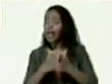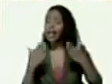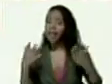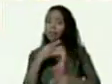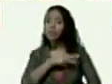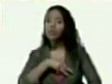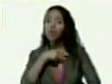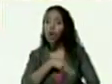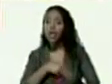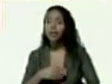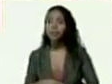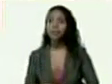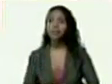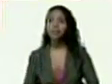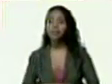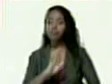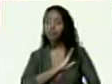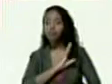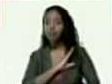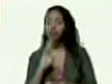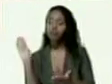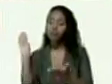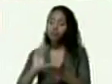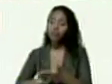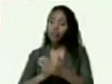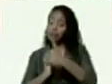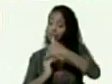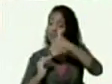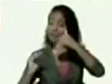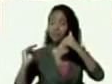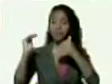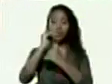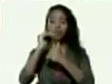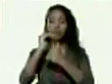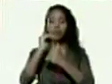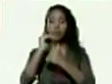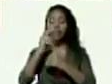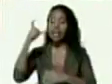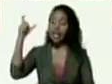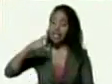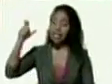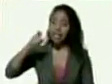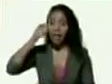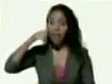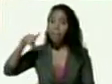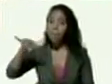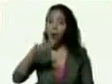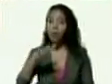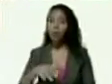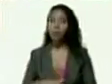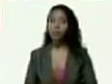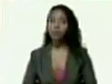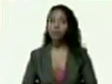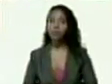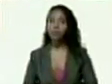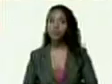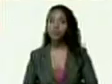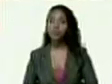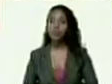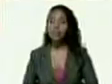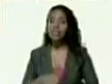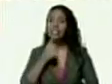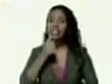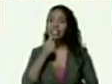tenemos que ponernos a la altura de la necesidad del pueblo quien